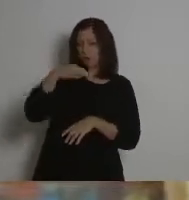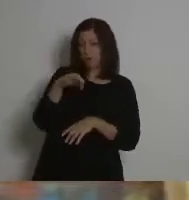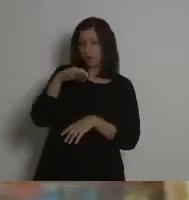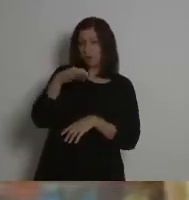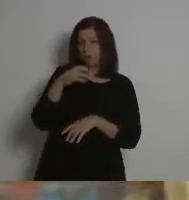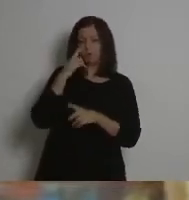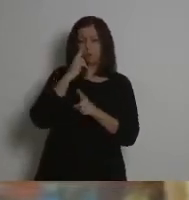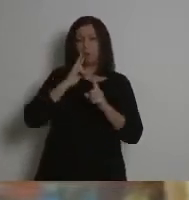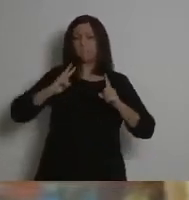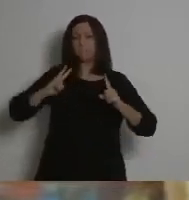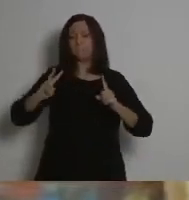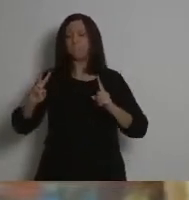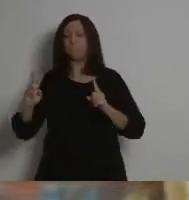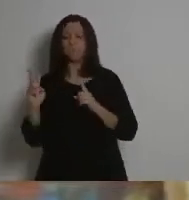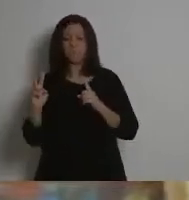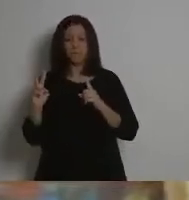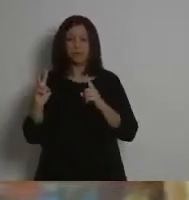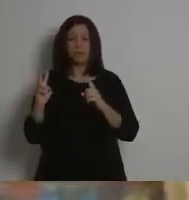vez muy complejo.